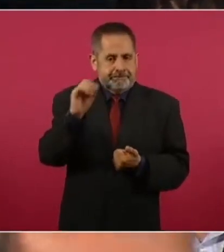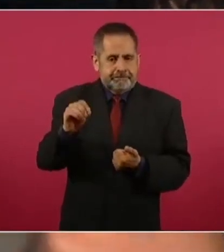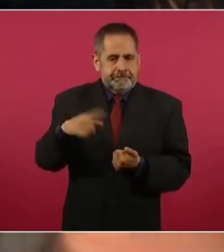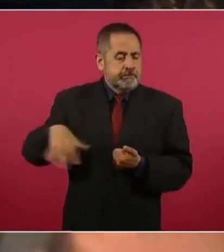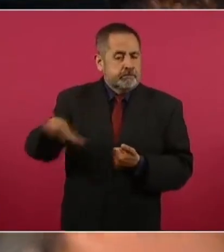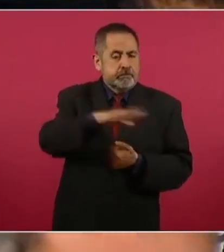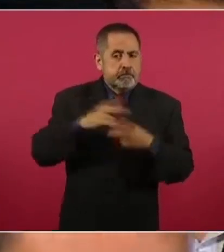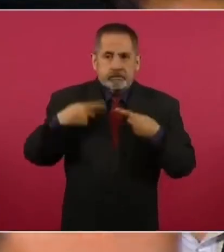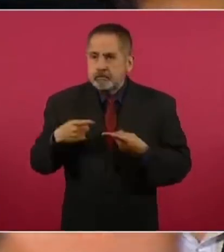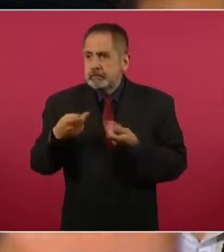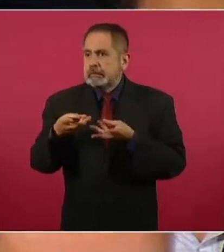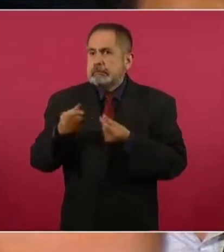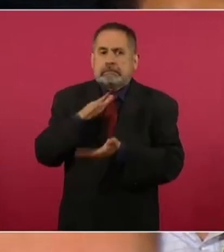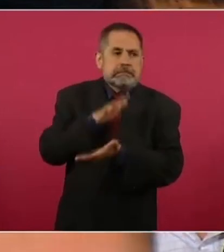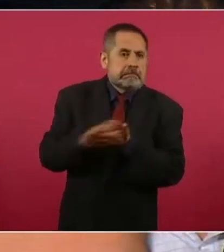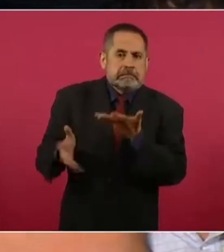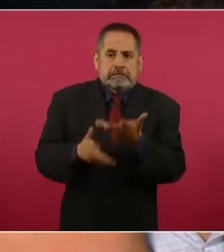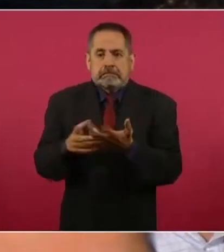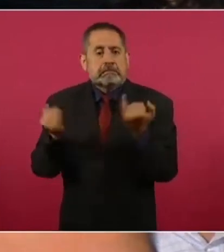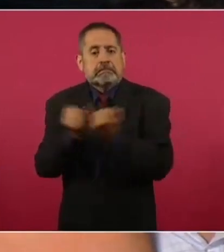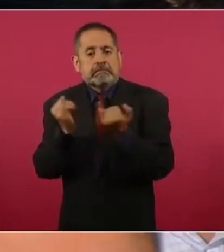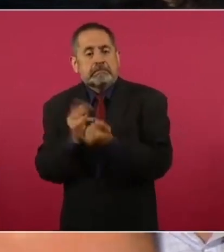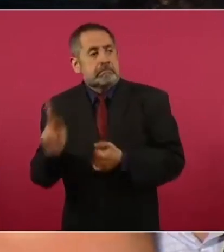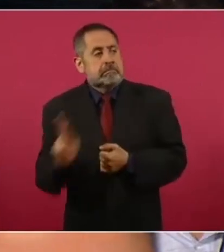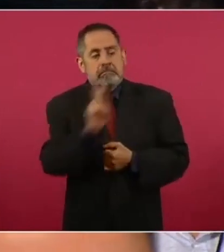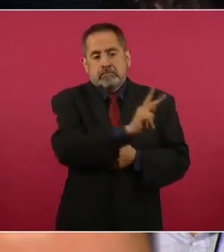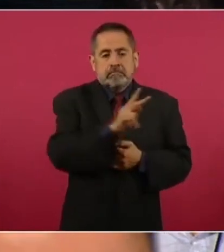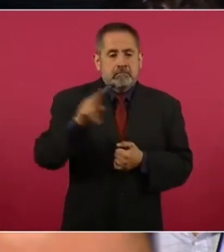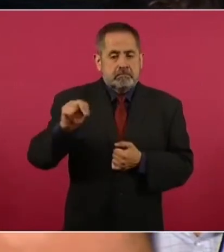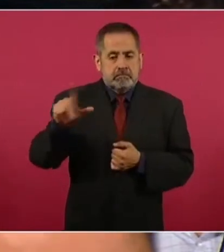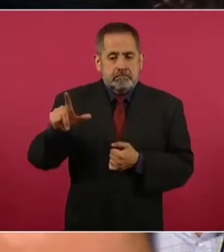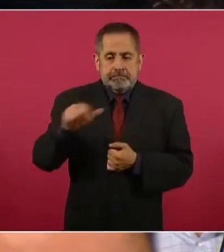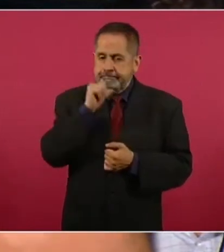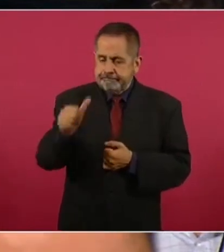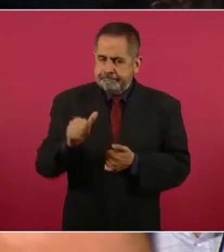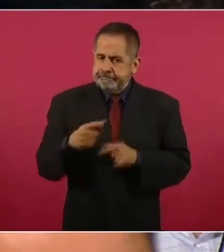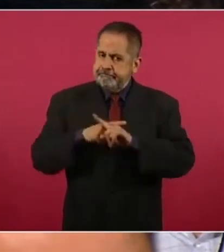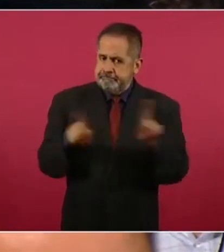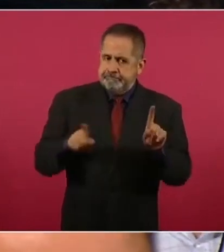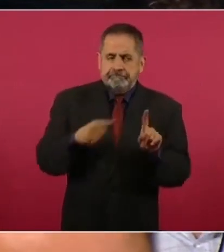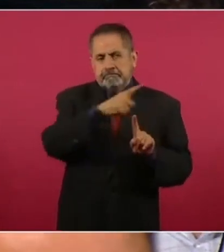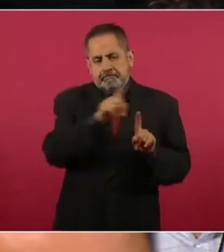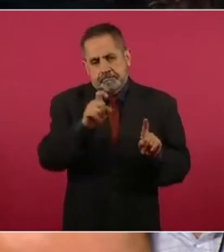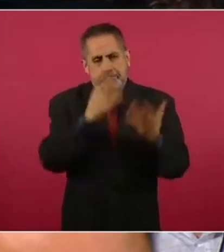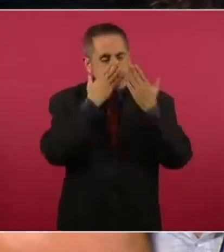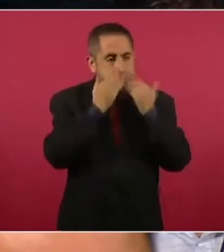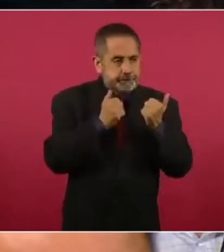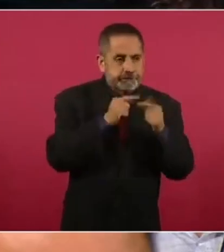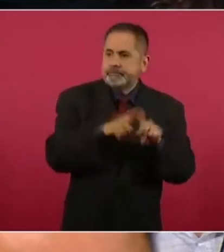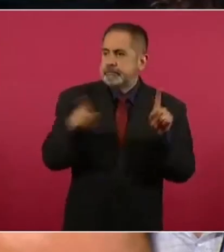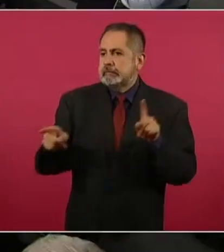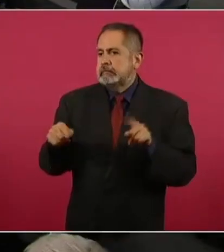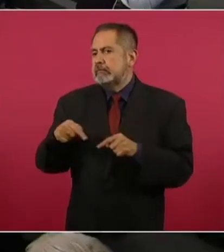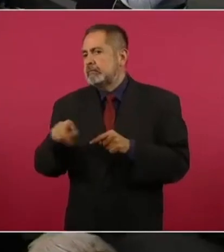no se queden sin agua y no pase lo que está pasando en Nuevo León con la falta de agua, mientras que las